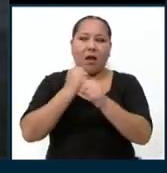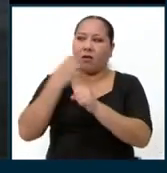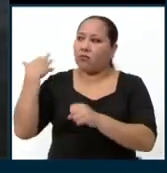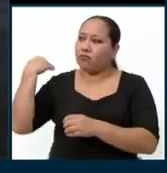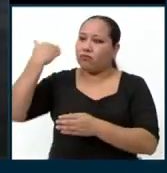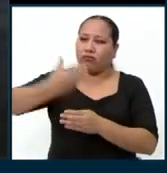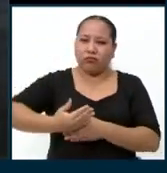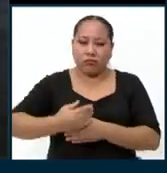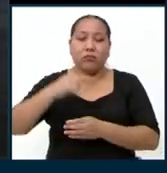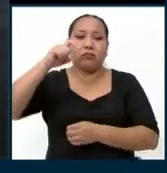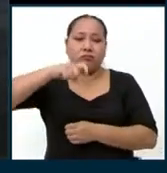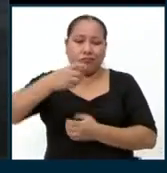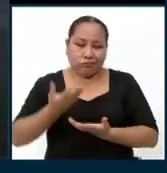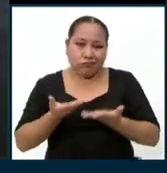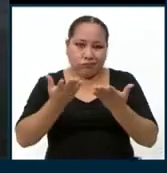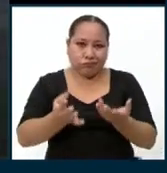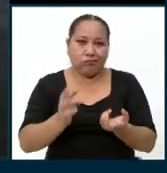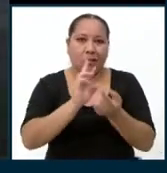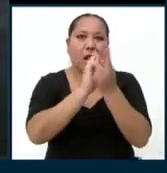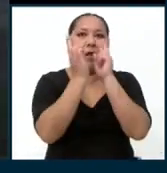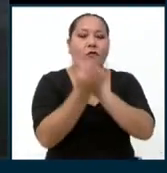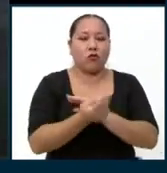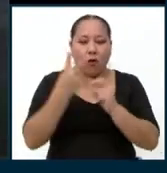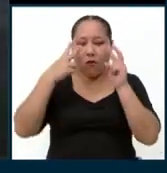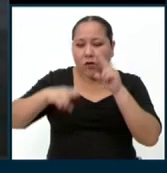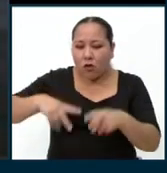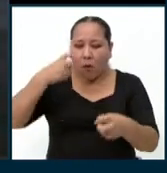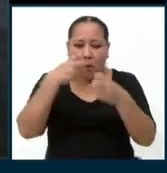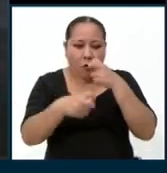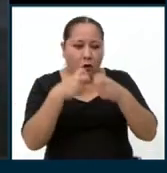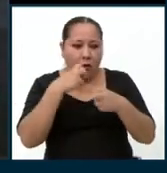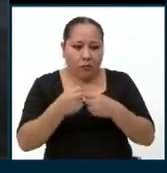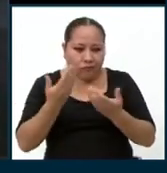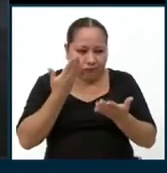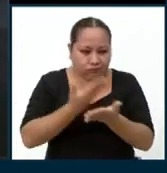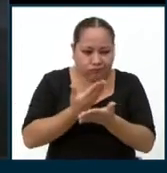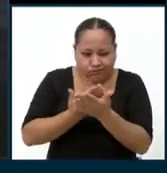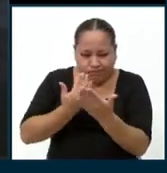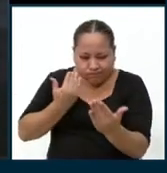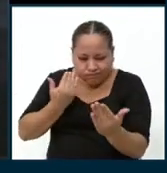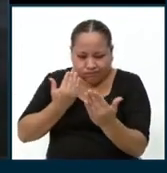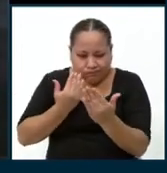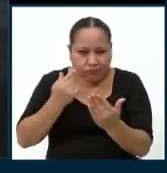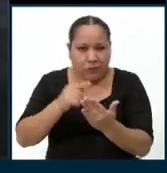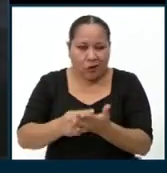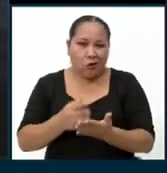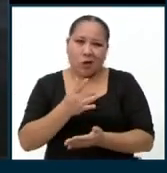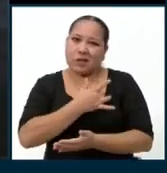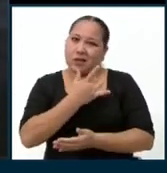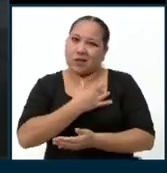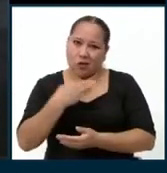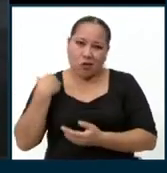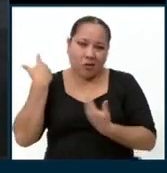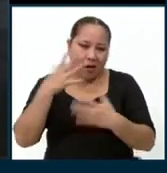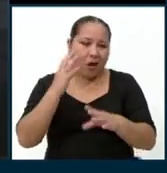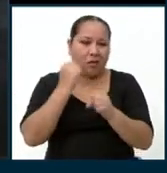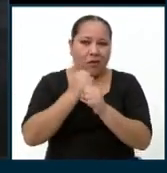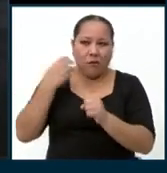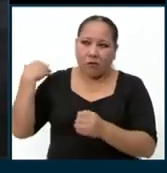he visto la problemática en frente, la problemática en vivo, la he sentido. ¿Cómo es así?